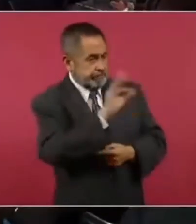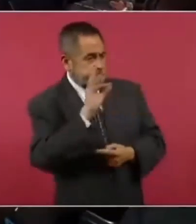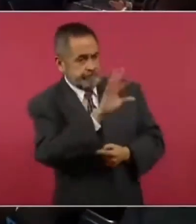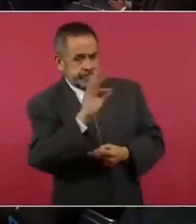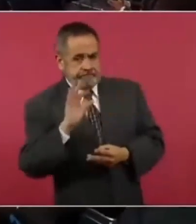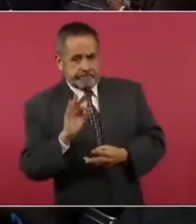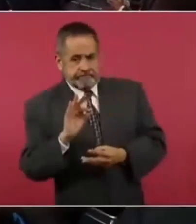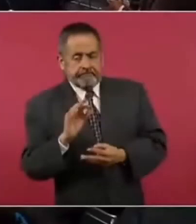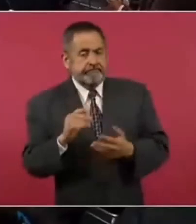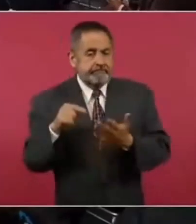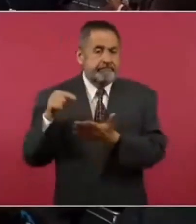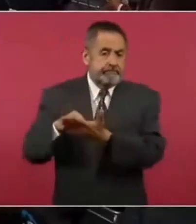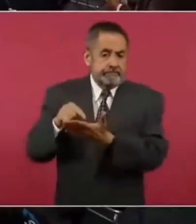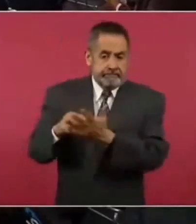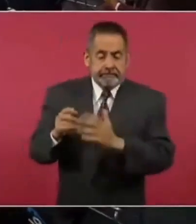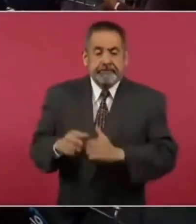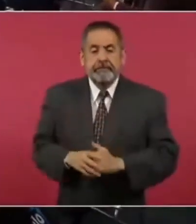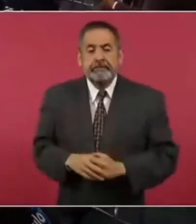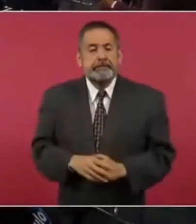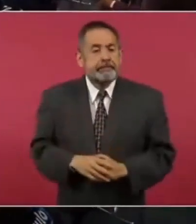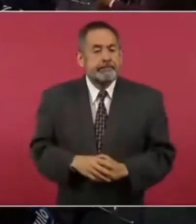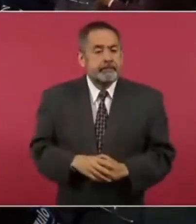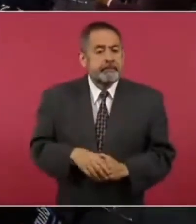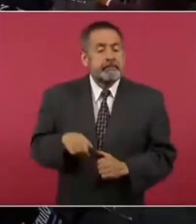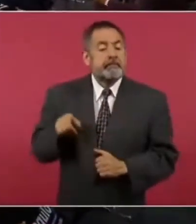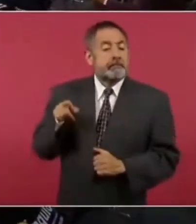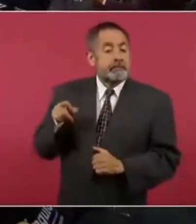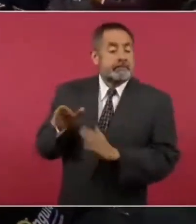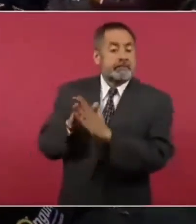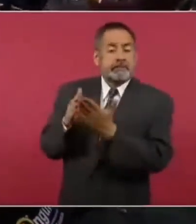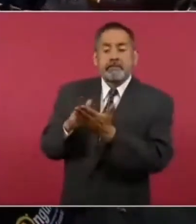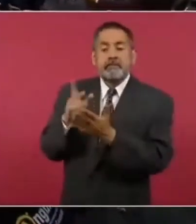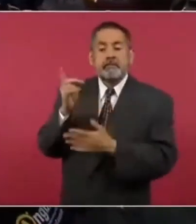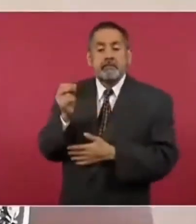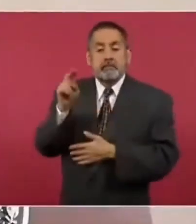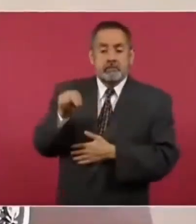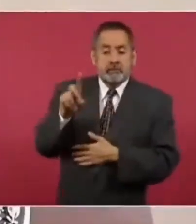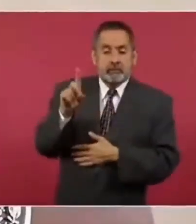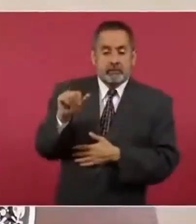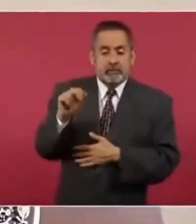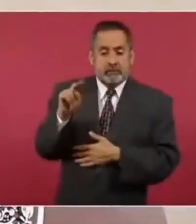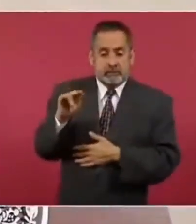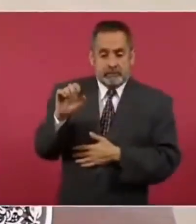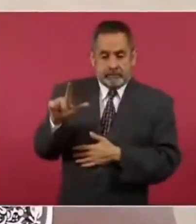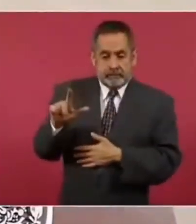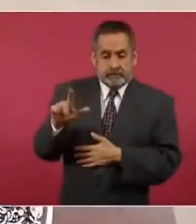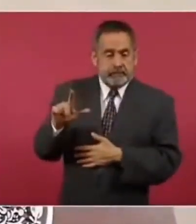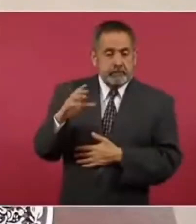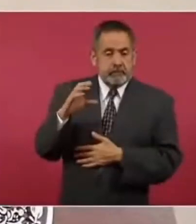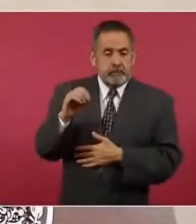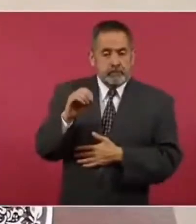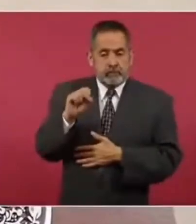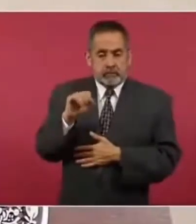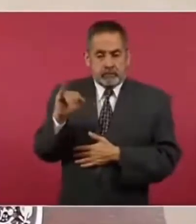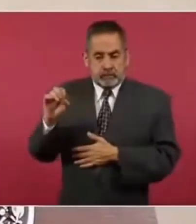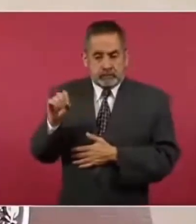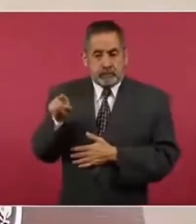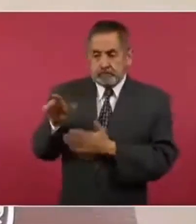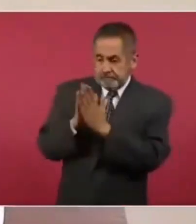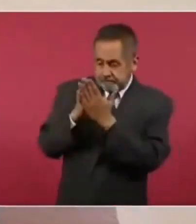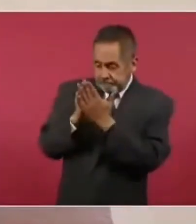y van a ver lo que comenta don Daniel en ese libro